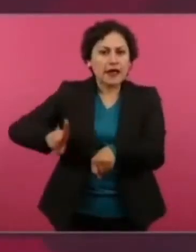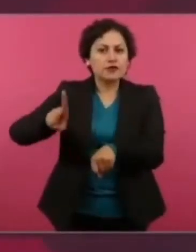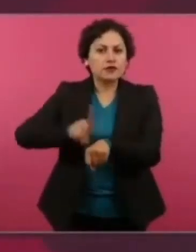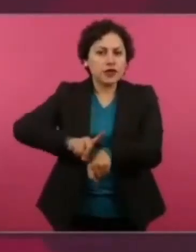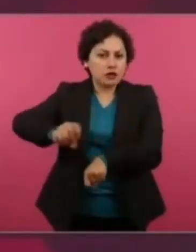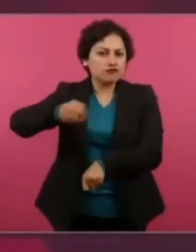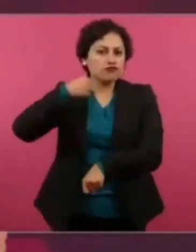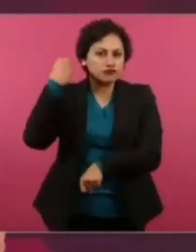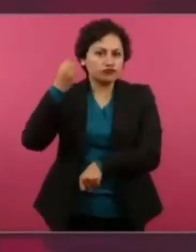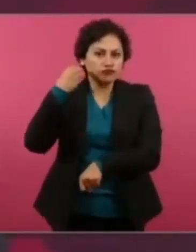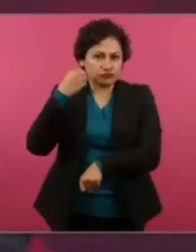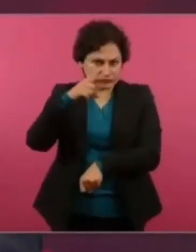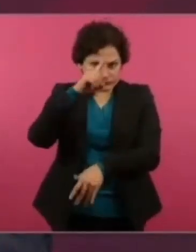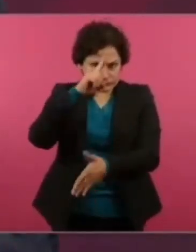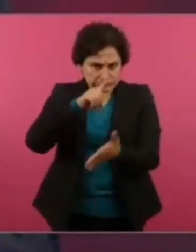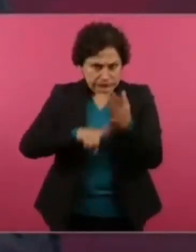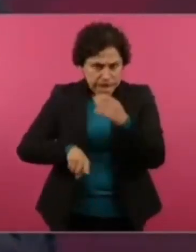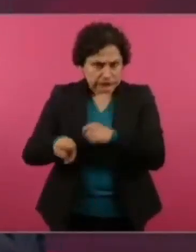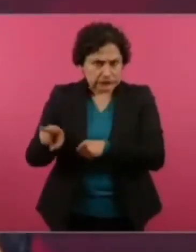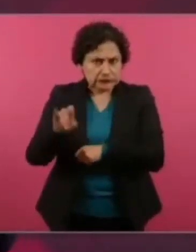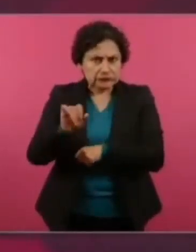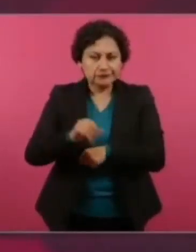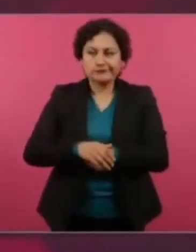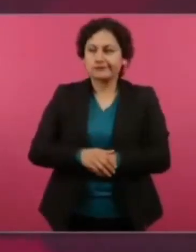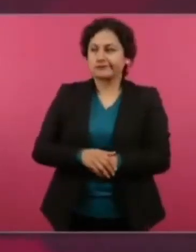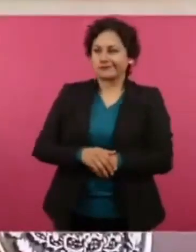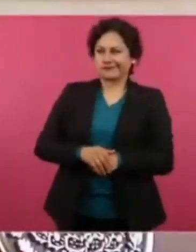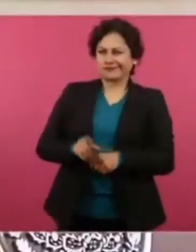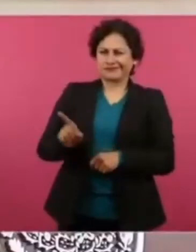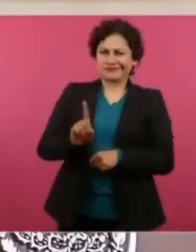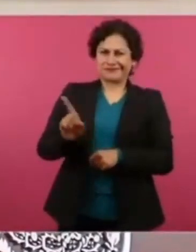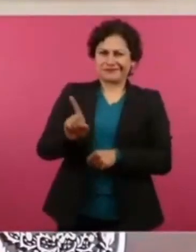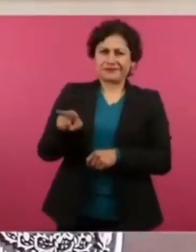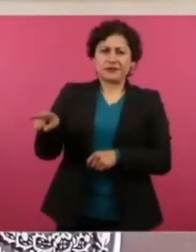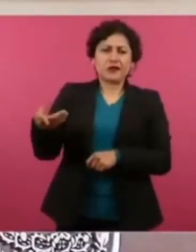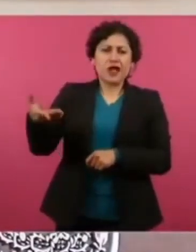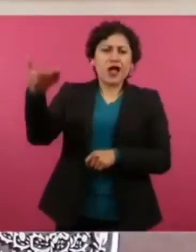nunca lo han hecho.